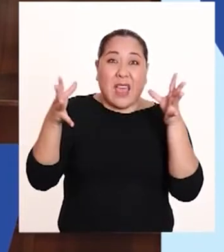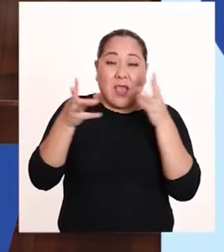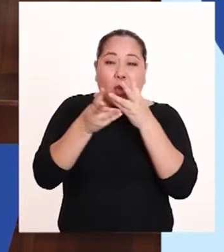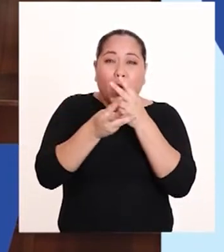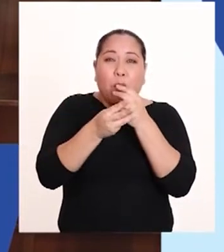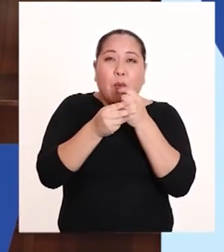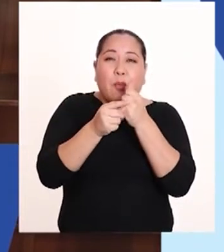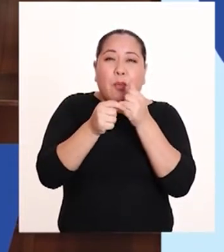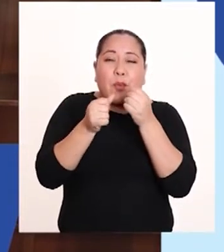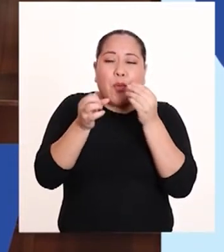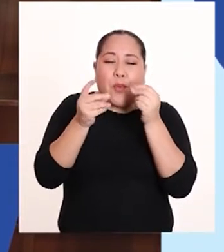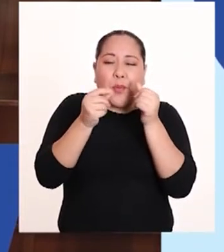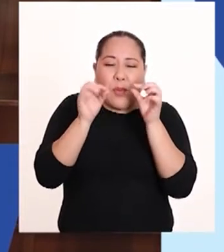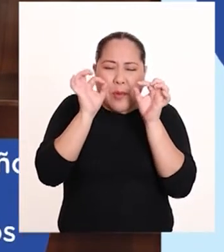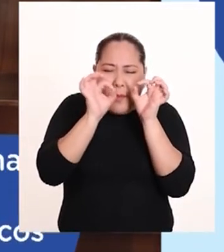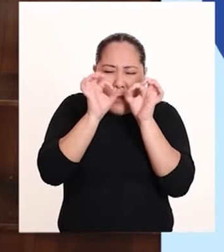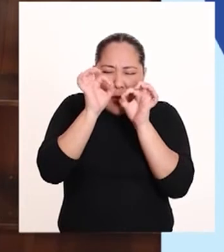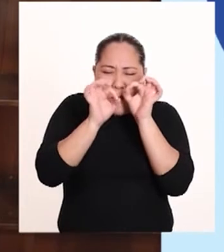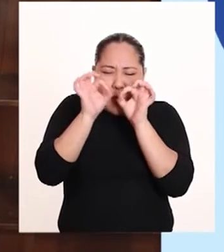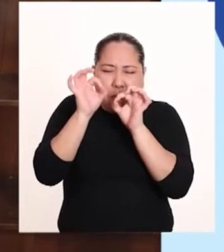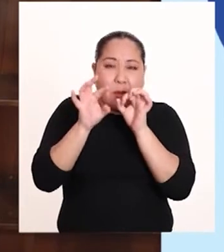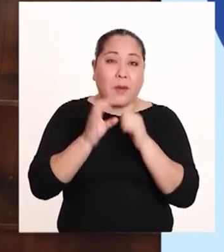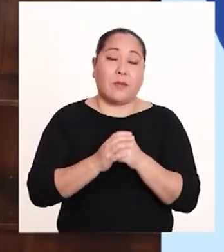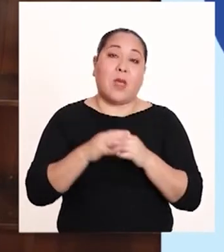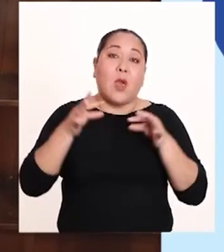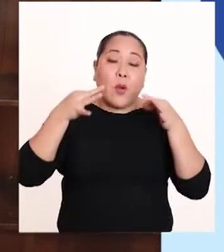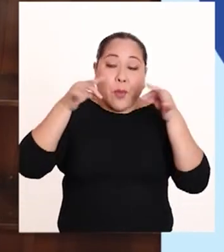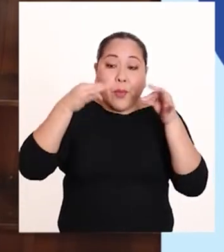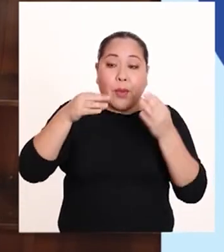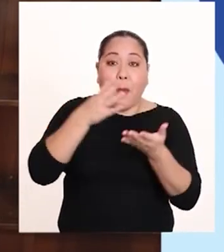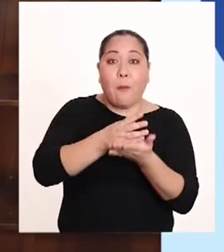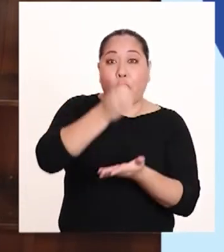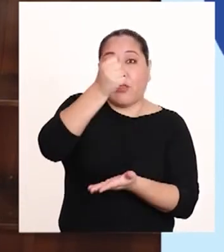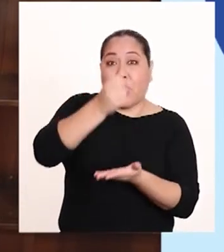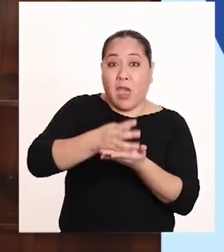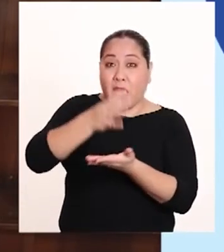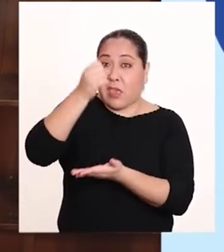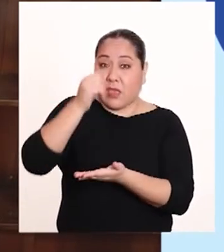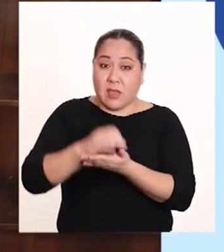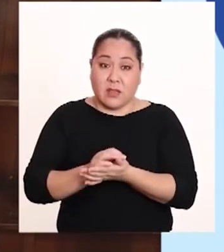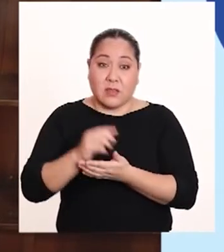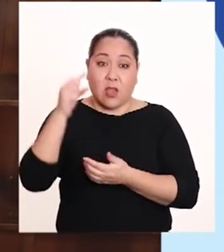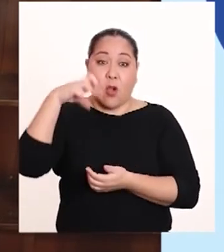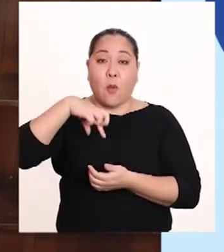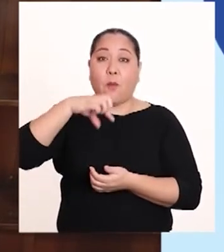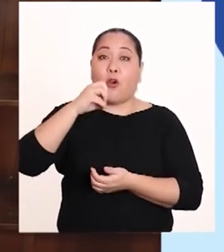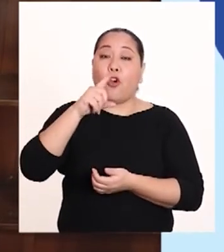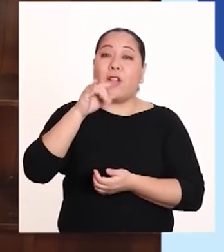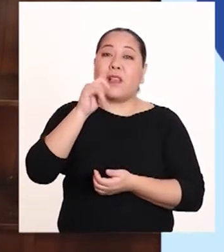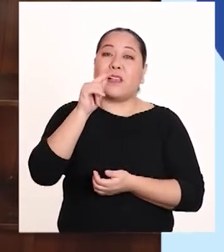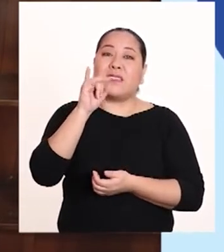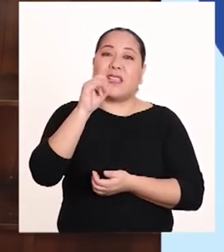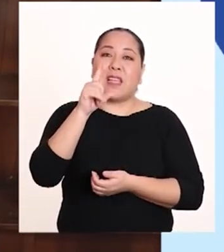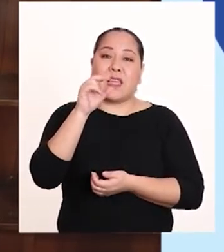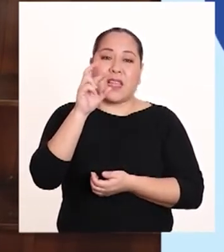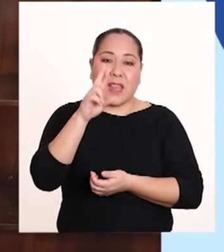plásticos voluminosos hechos de polietileno, bolsas plásticas, botellas, poliestireno,